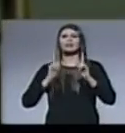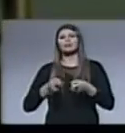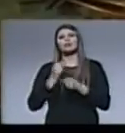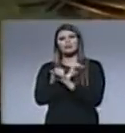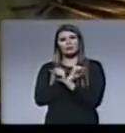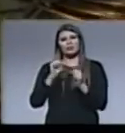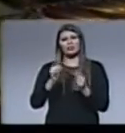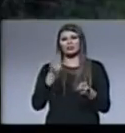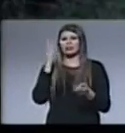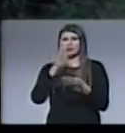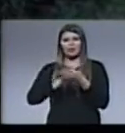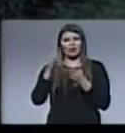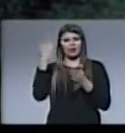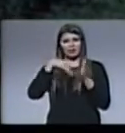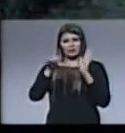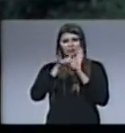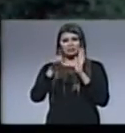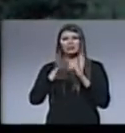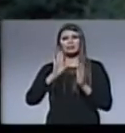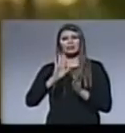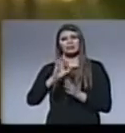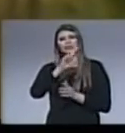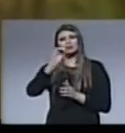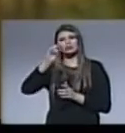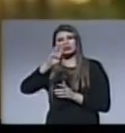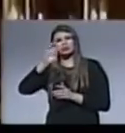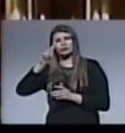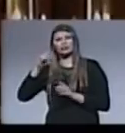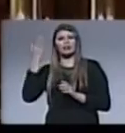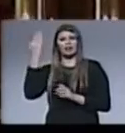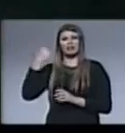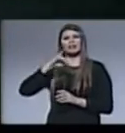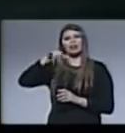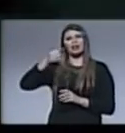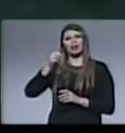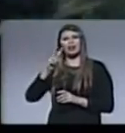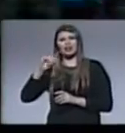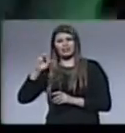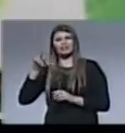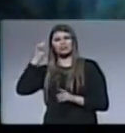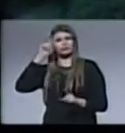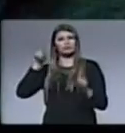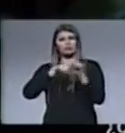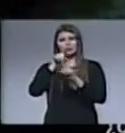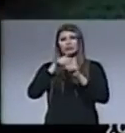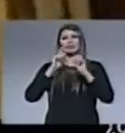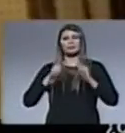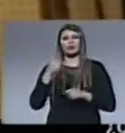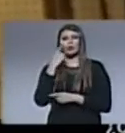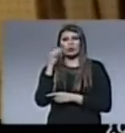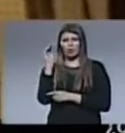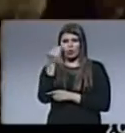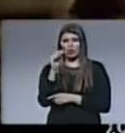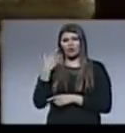ilimitado es la nueva película de Robert Amaya quien hizo el papel de Javier en Reto de Valientes una película de un joven